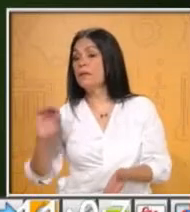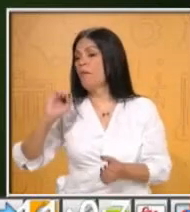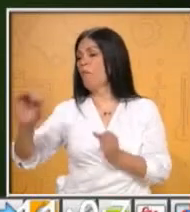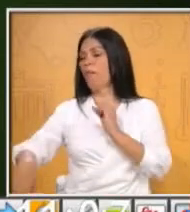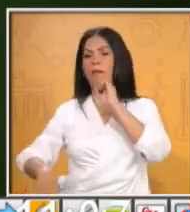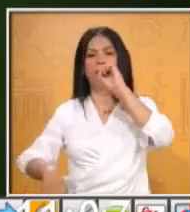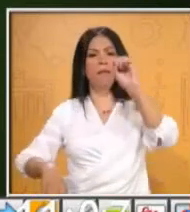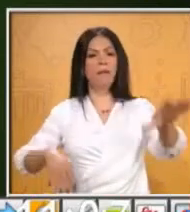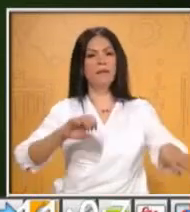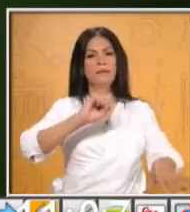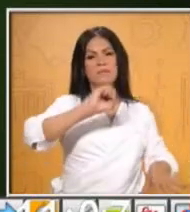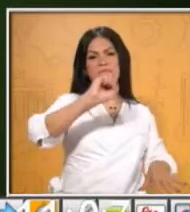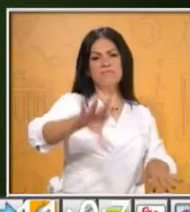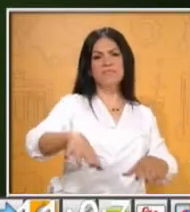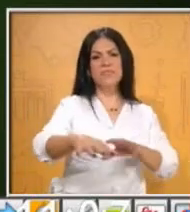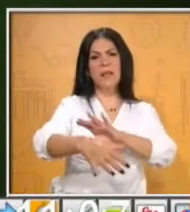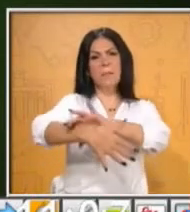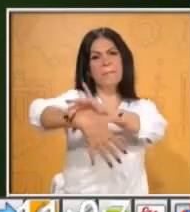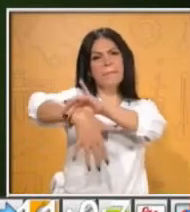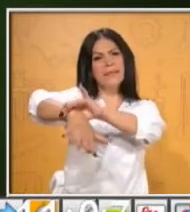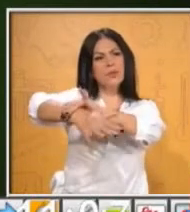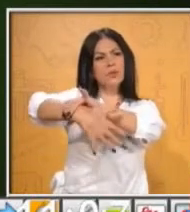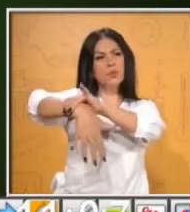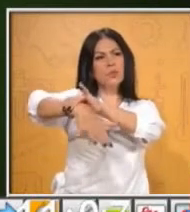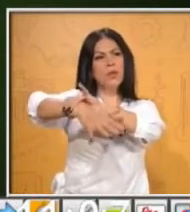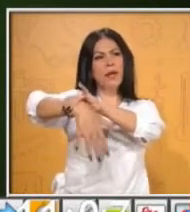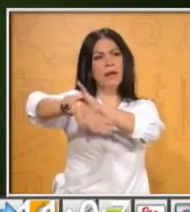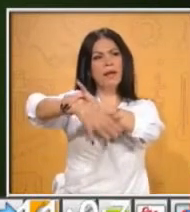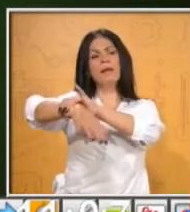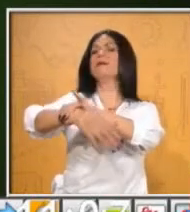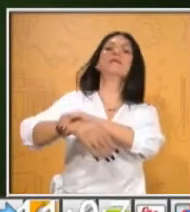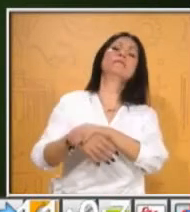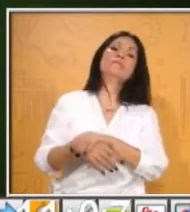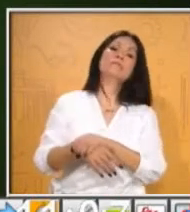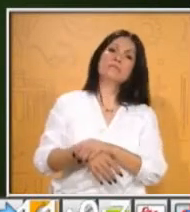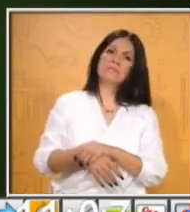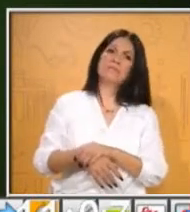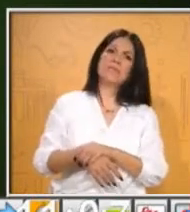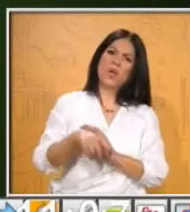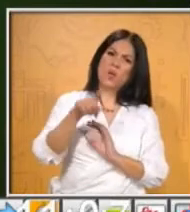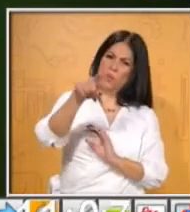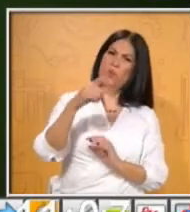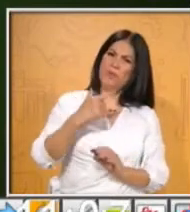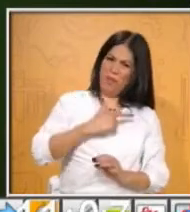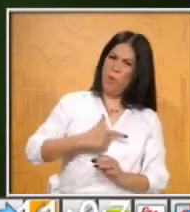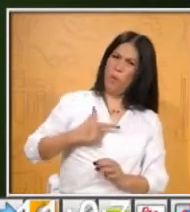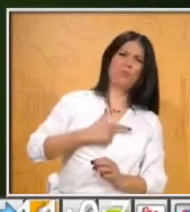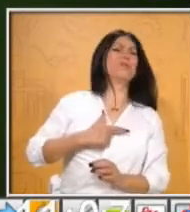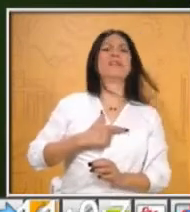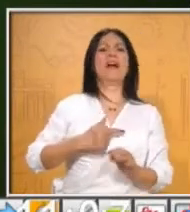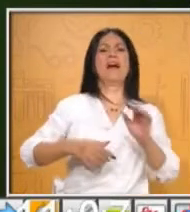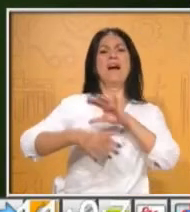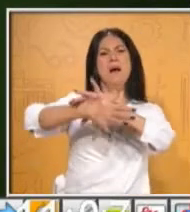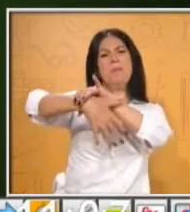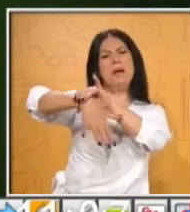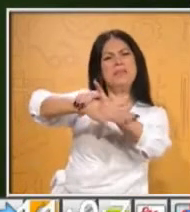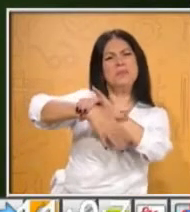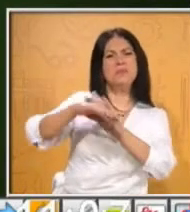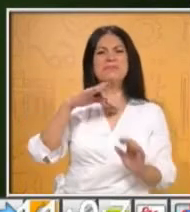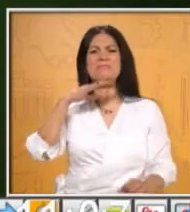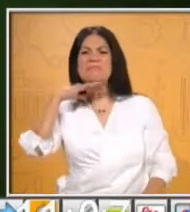¿Y crees que eso nos beneficie? ¿Te gustaría vivir en un lugar así? A mí no.